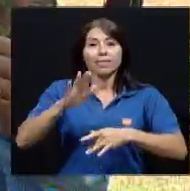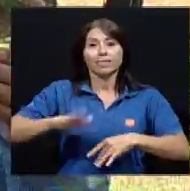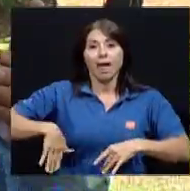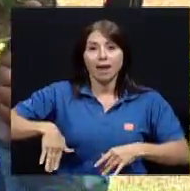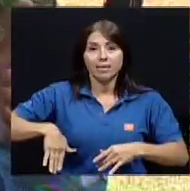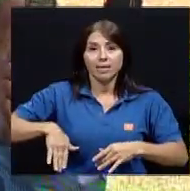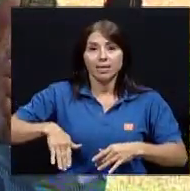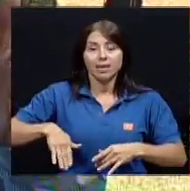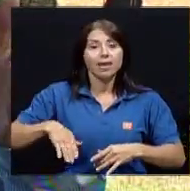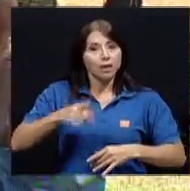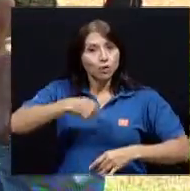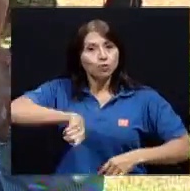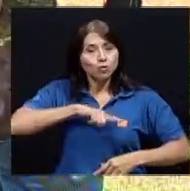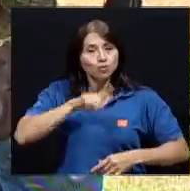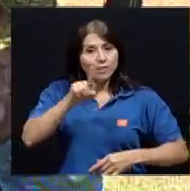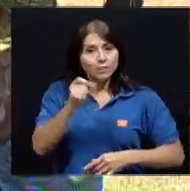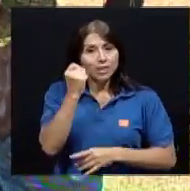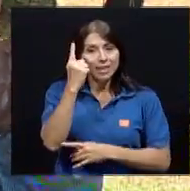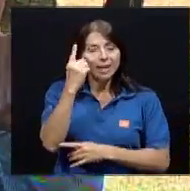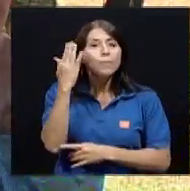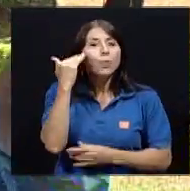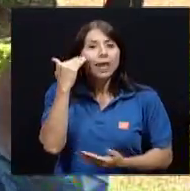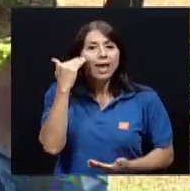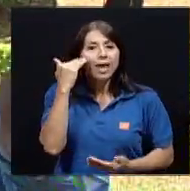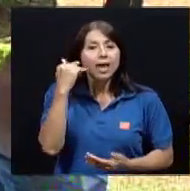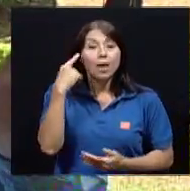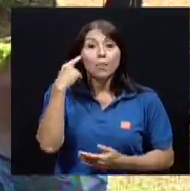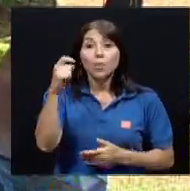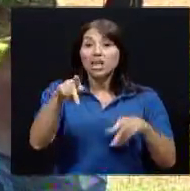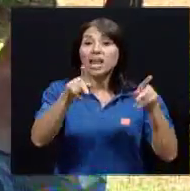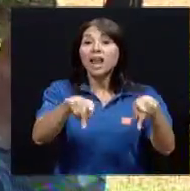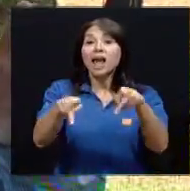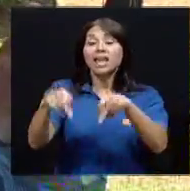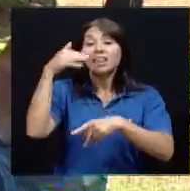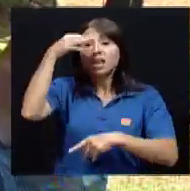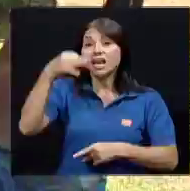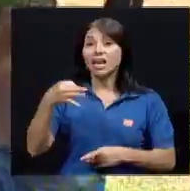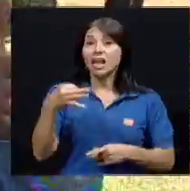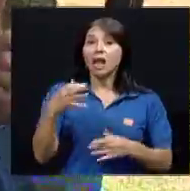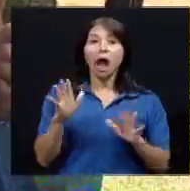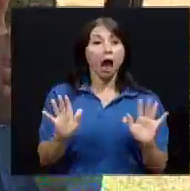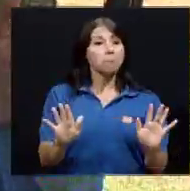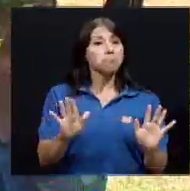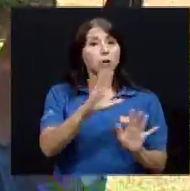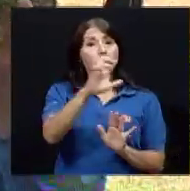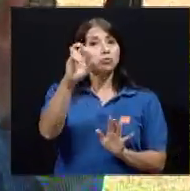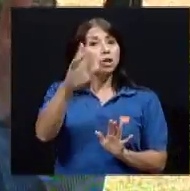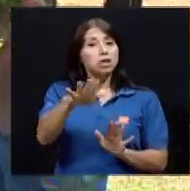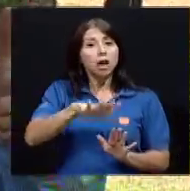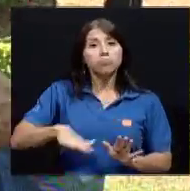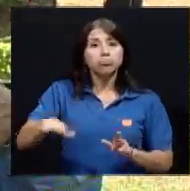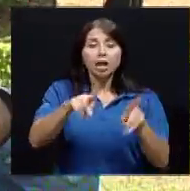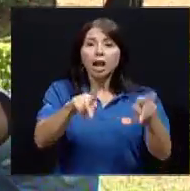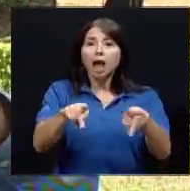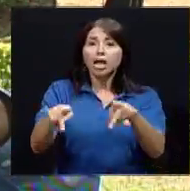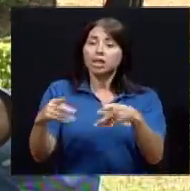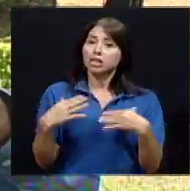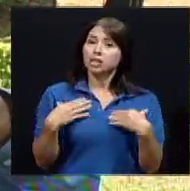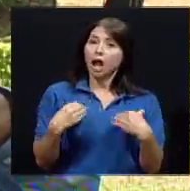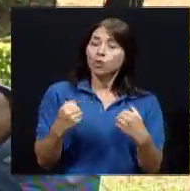Porque la gente cree que la salud que hoy tenemos, que me parece que es algo importante